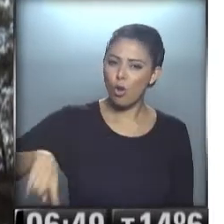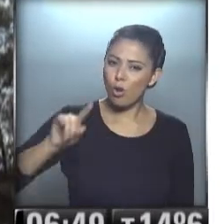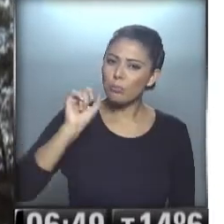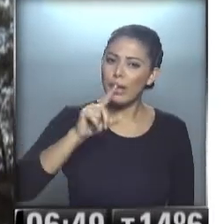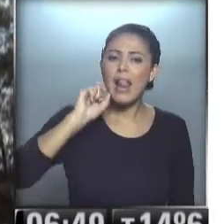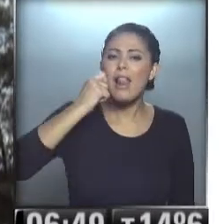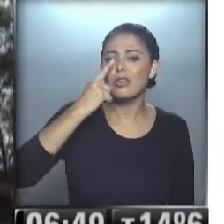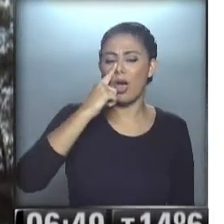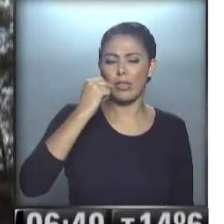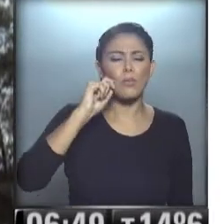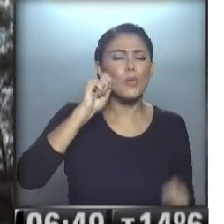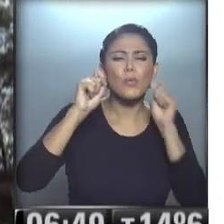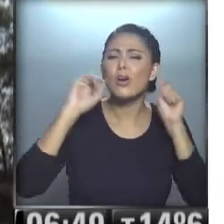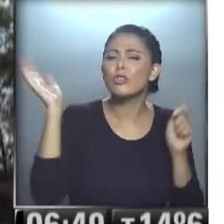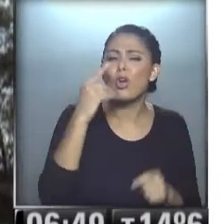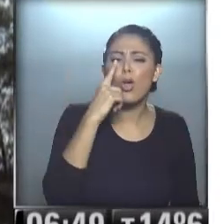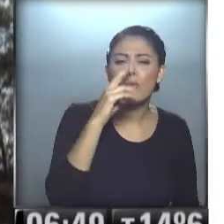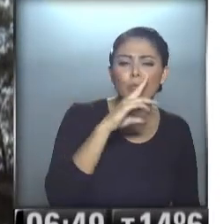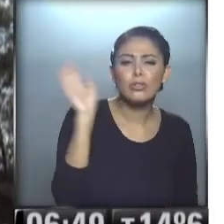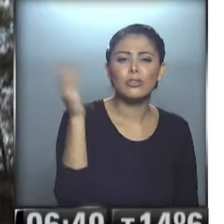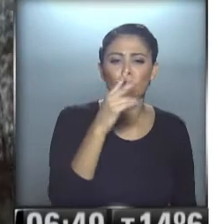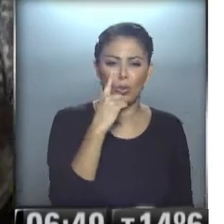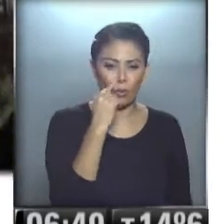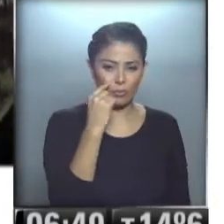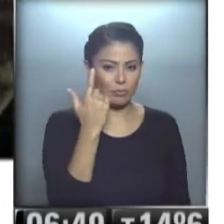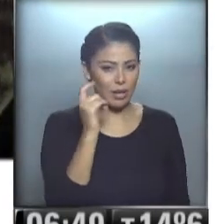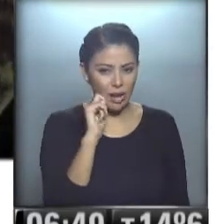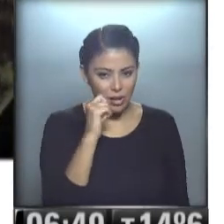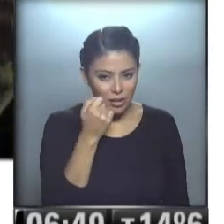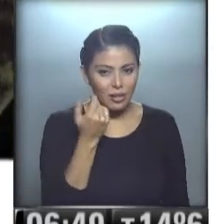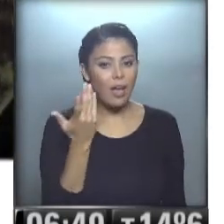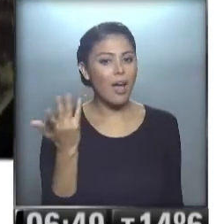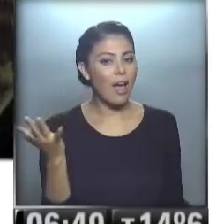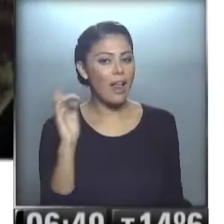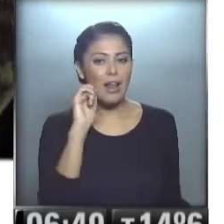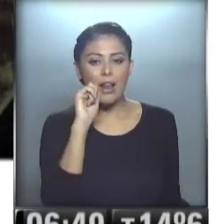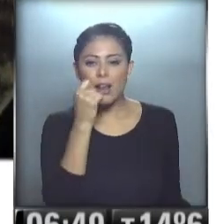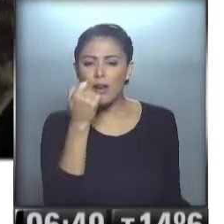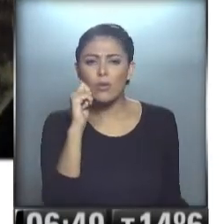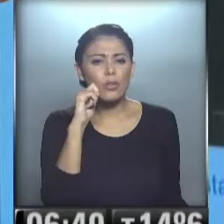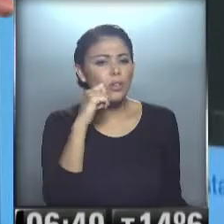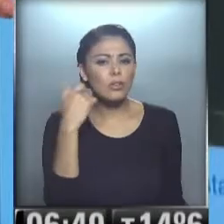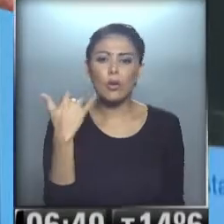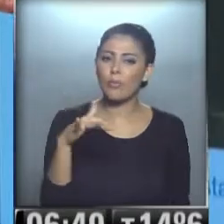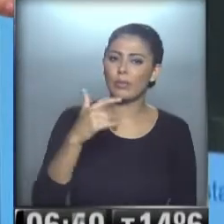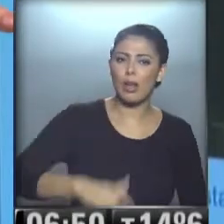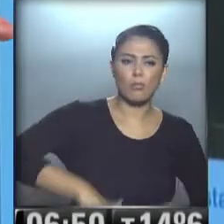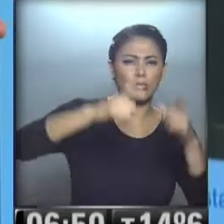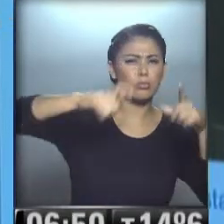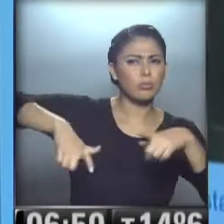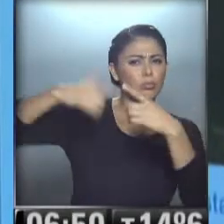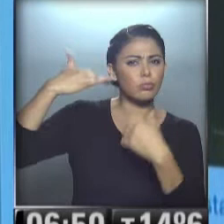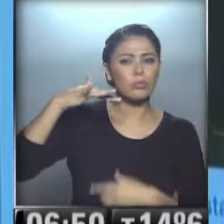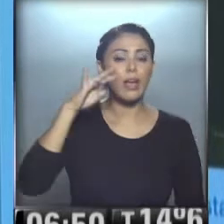lindo día, besos a todas y a todos... belleza, qué belleza María Laura, qué belleza... ...qué fulmón que tenemos ahí, eh... ...el